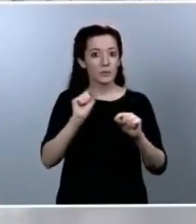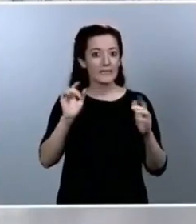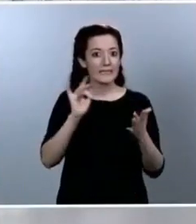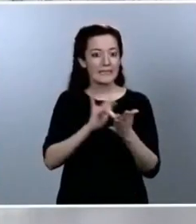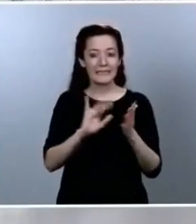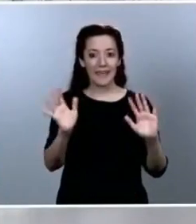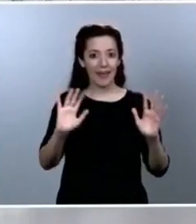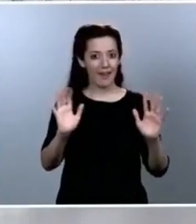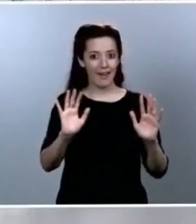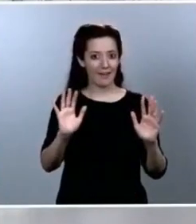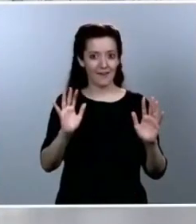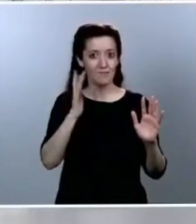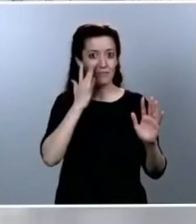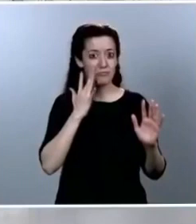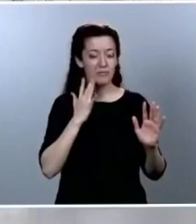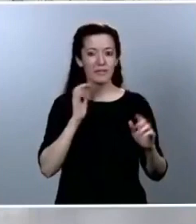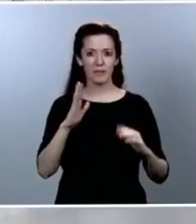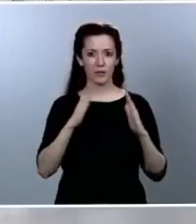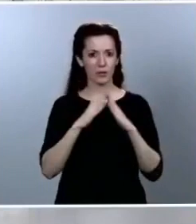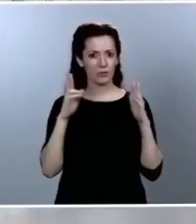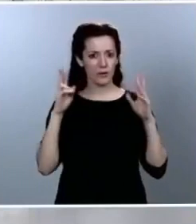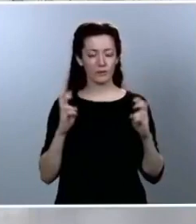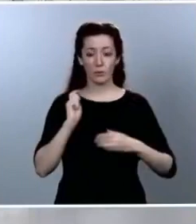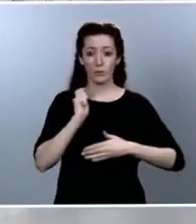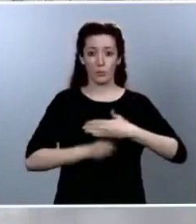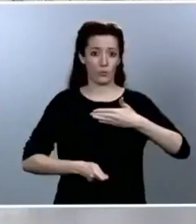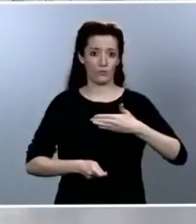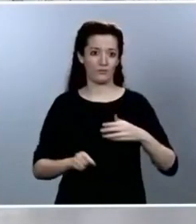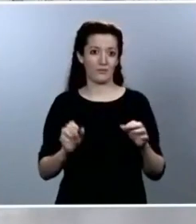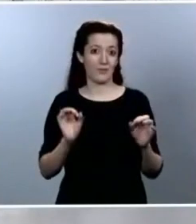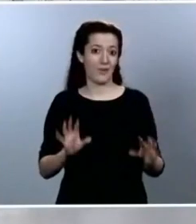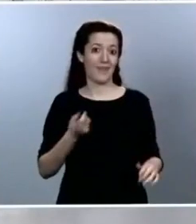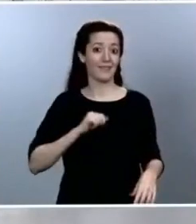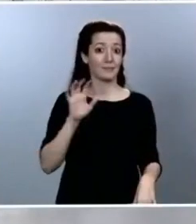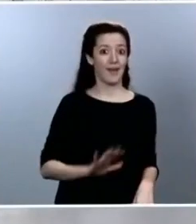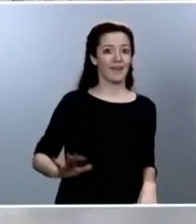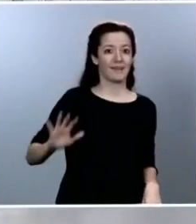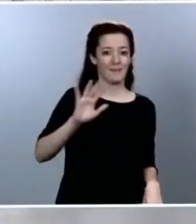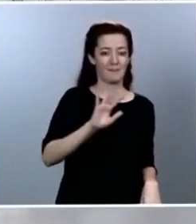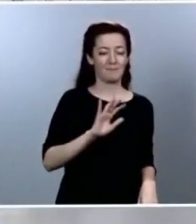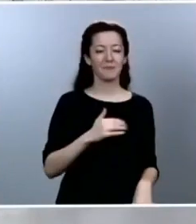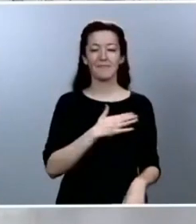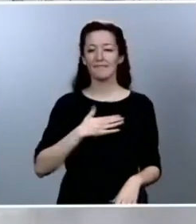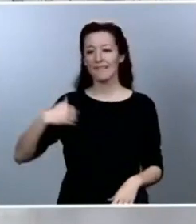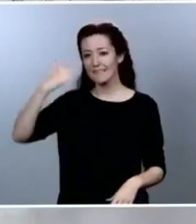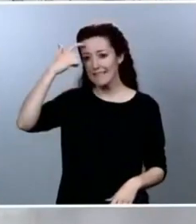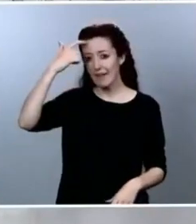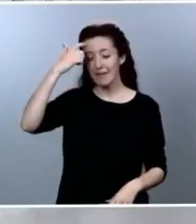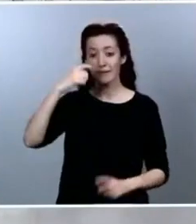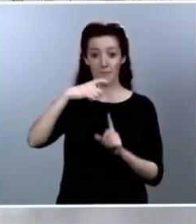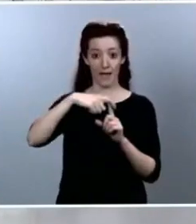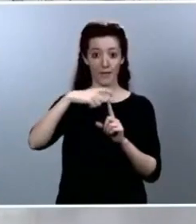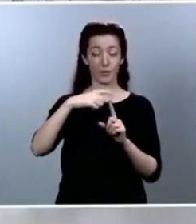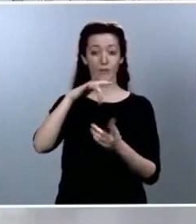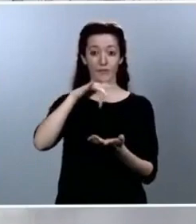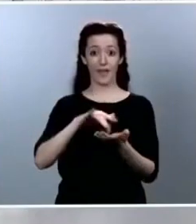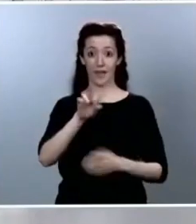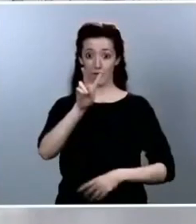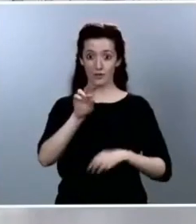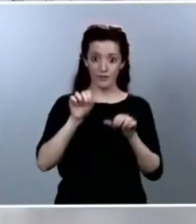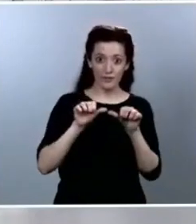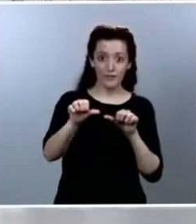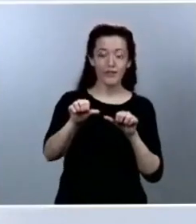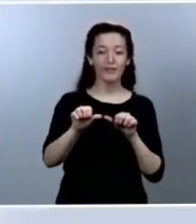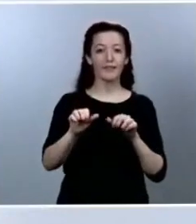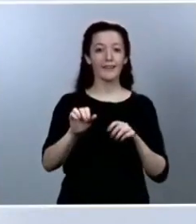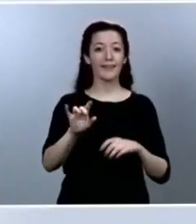muy riguroso, como el resto de España. Quería saber si a partir del 2 de mayo Canarias estará dentro de esas comunidades que